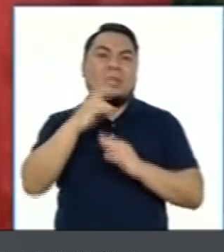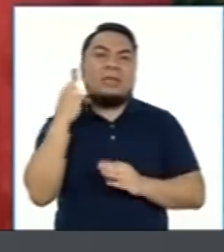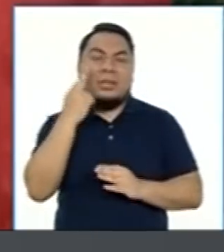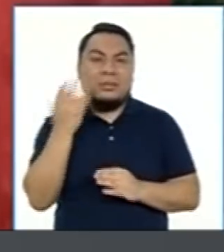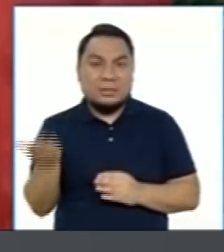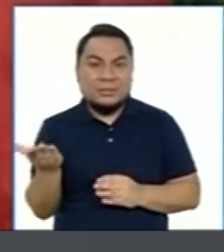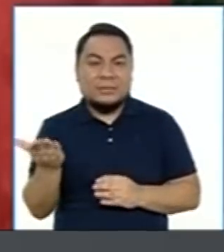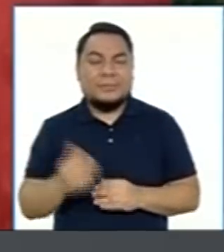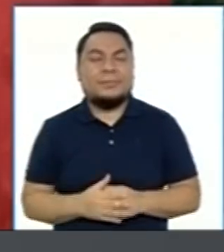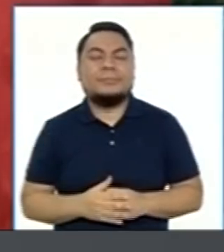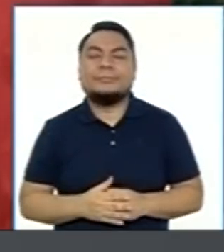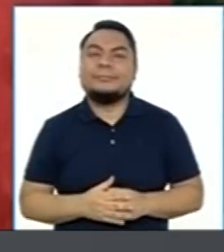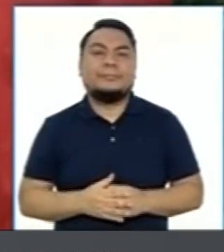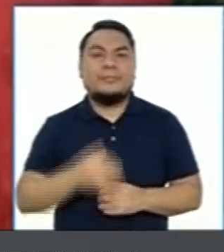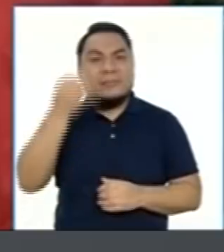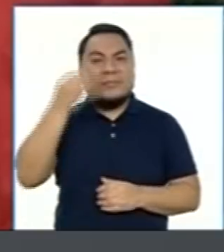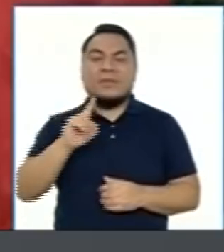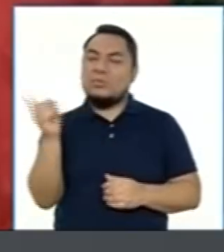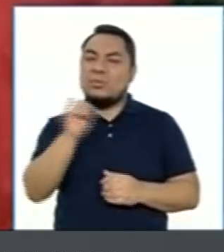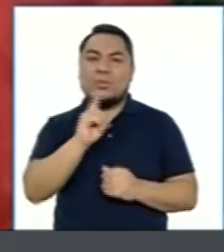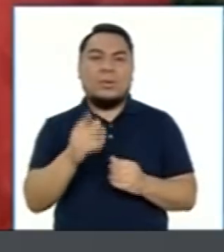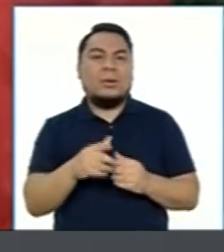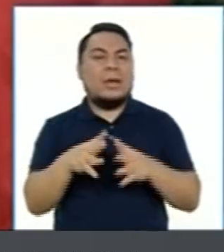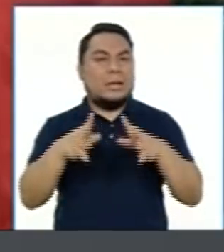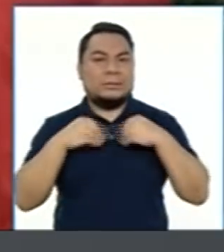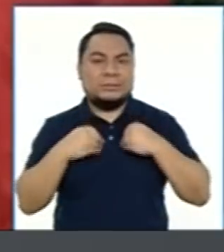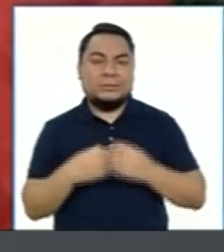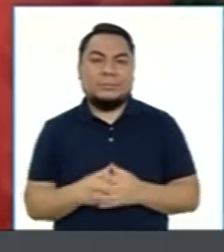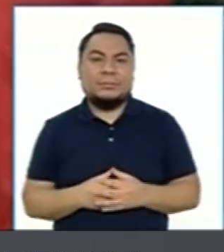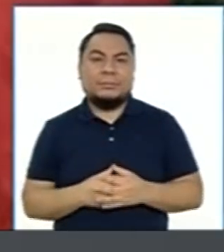Es realmente inaceptable.